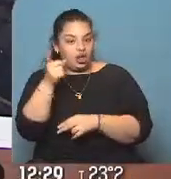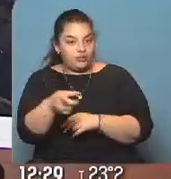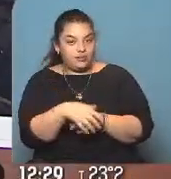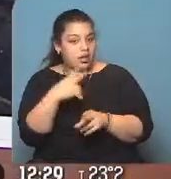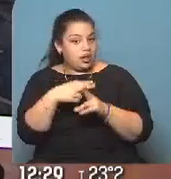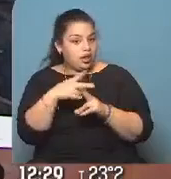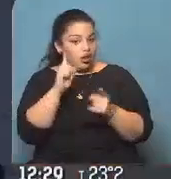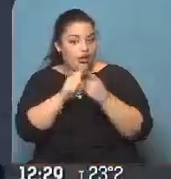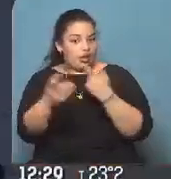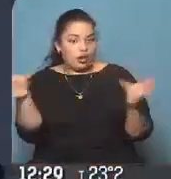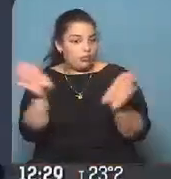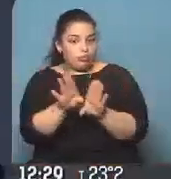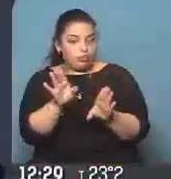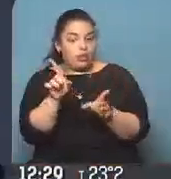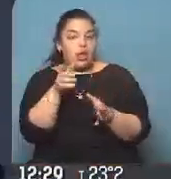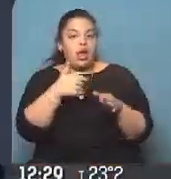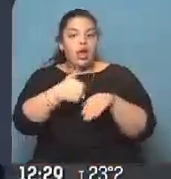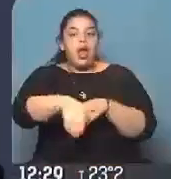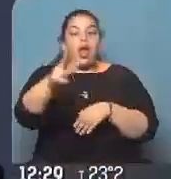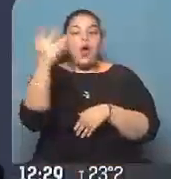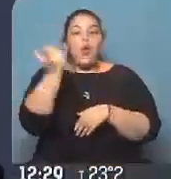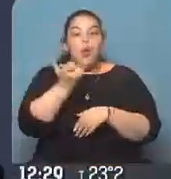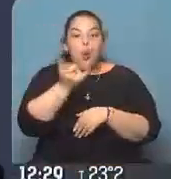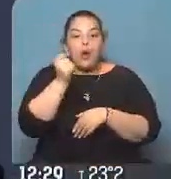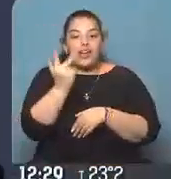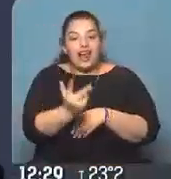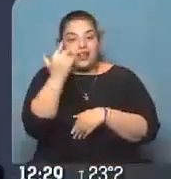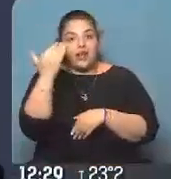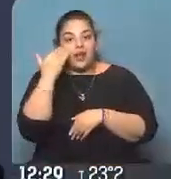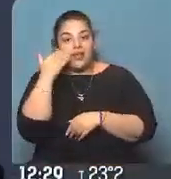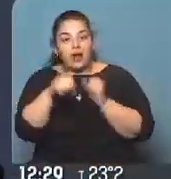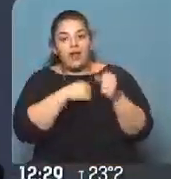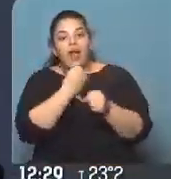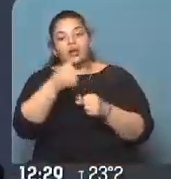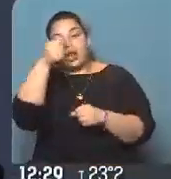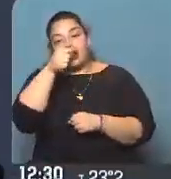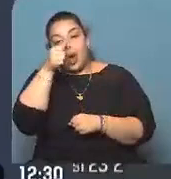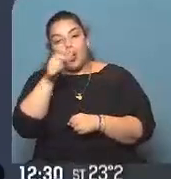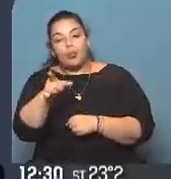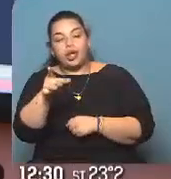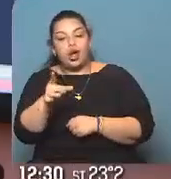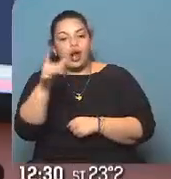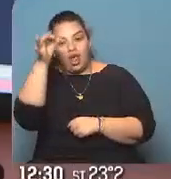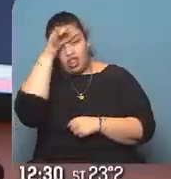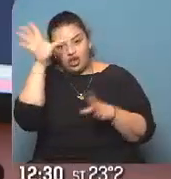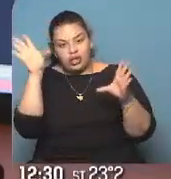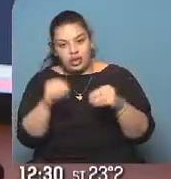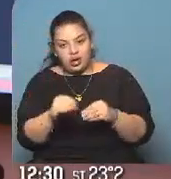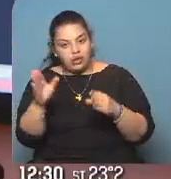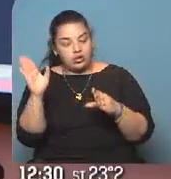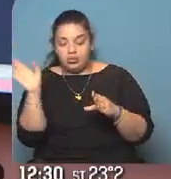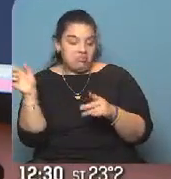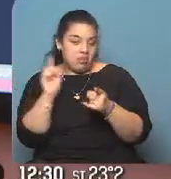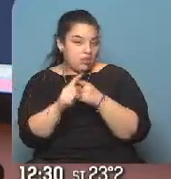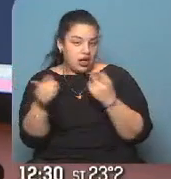cerrada, completamente cerrada, desde el jueves 29 a las 3 de la tarde, hasta el domingo 2 de